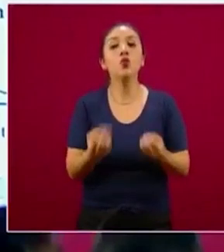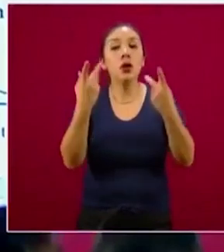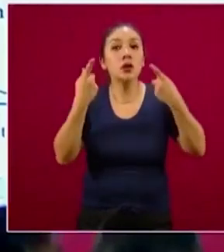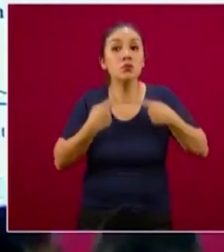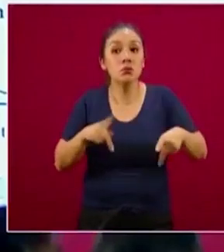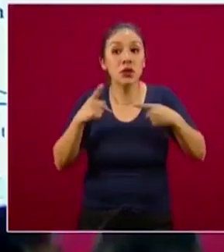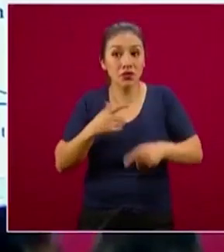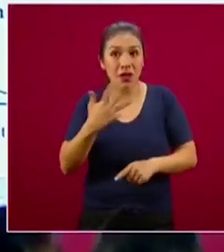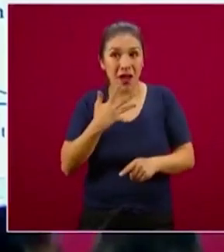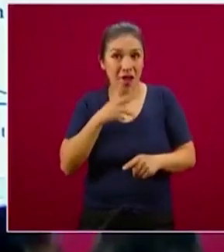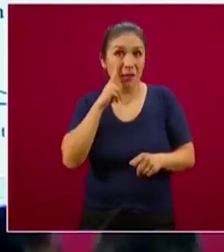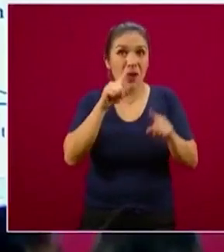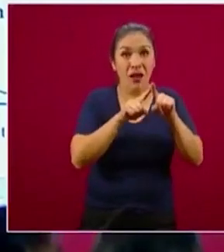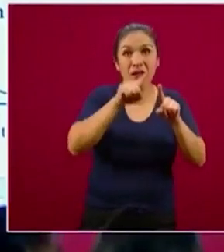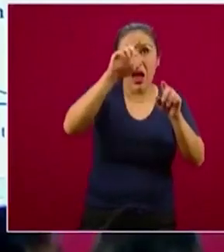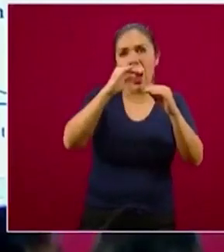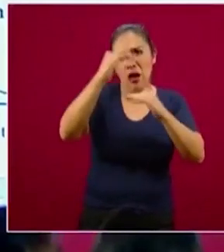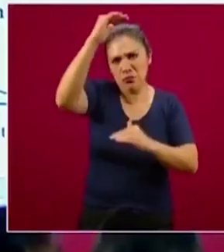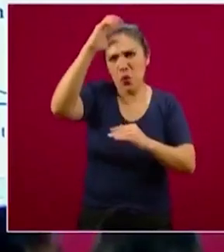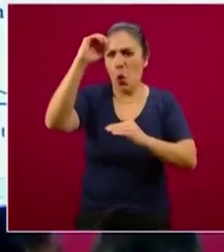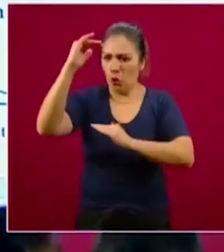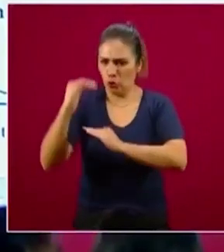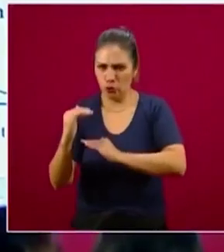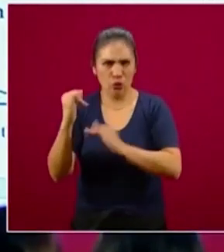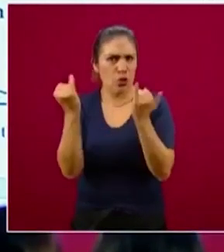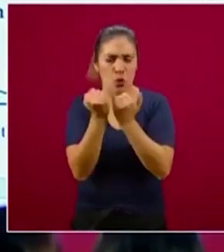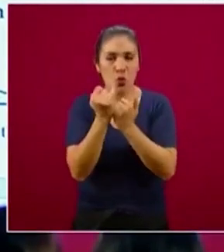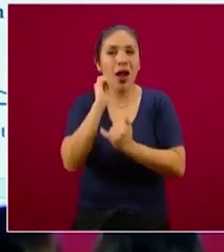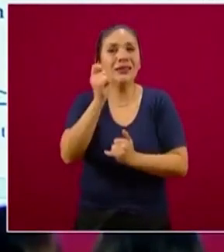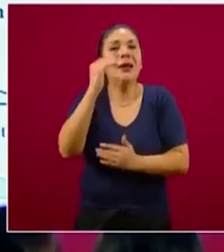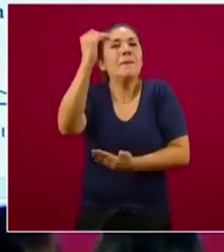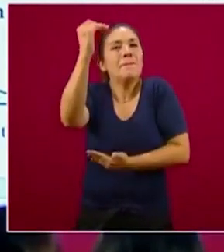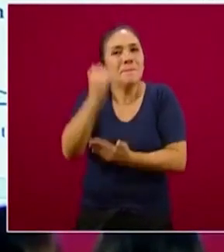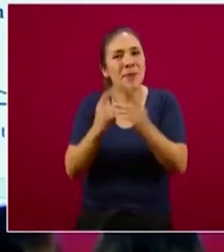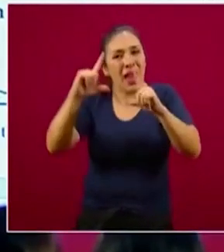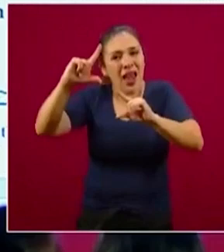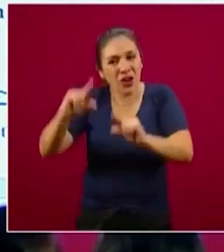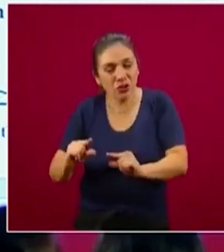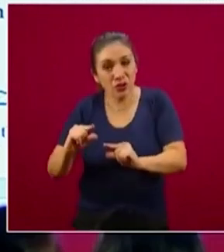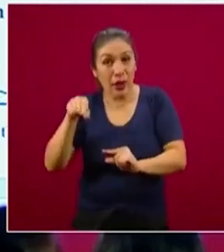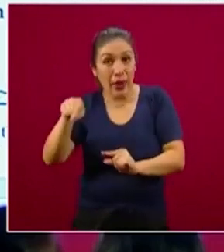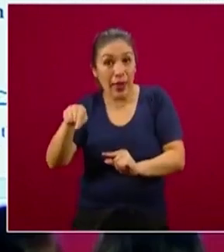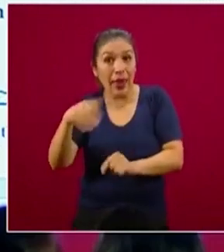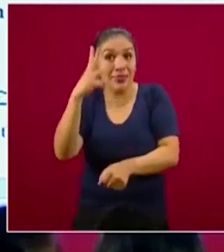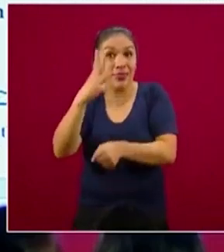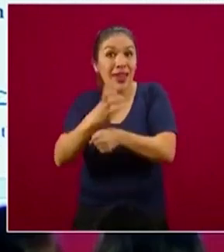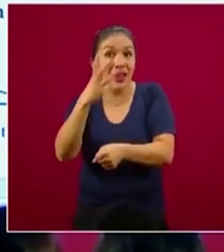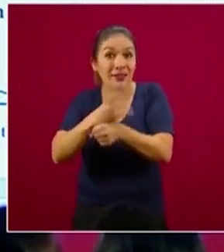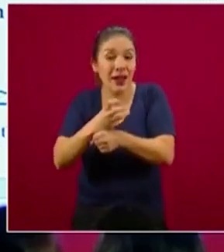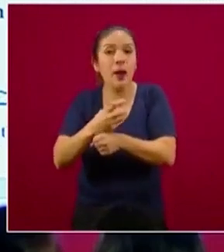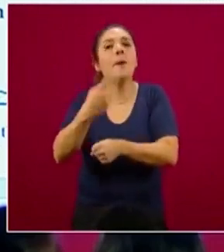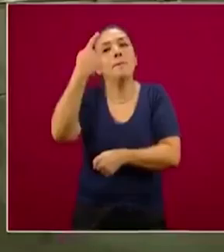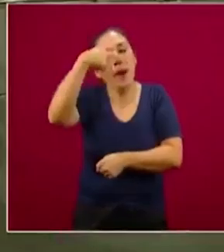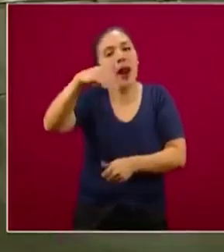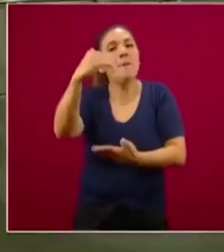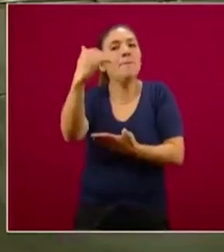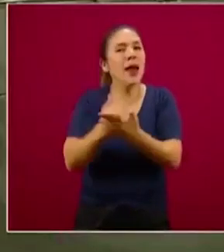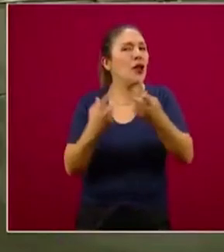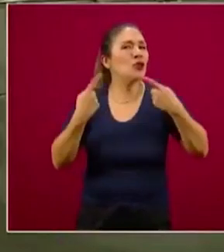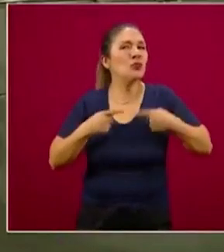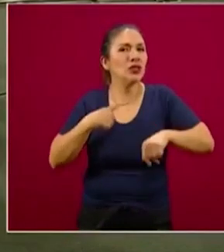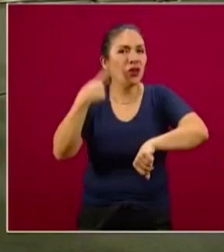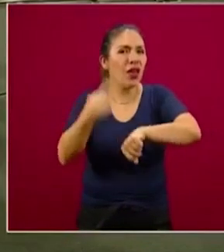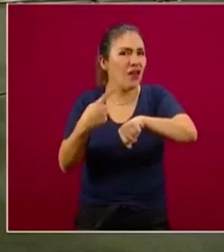gráfico o en este gráfico, sea menor y ese es este tercer objetivo, que haya menos casos en forma absoluta.